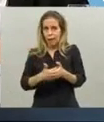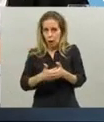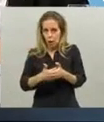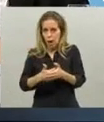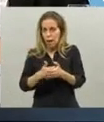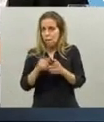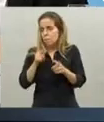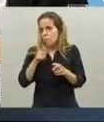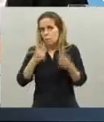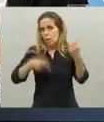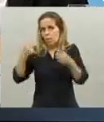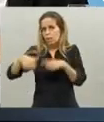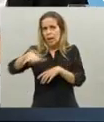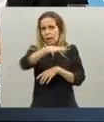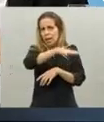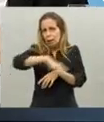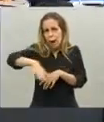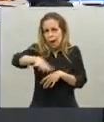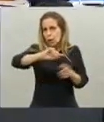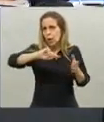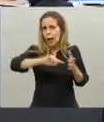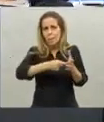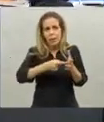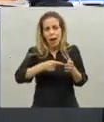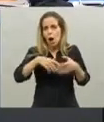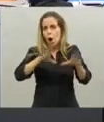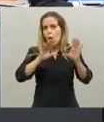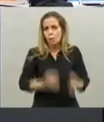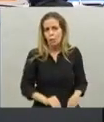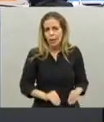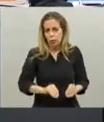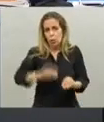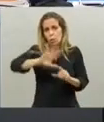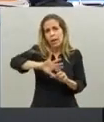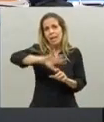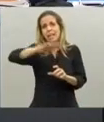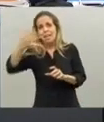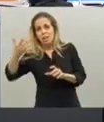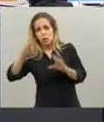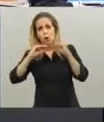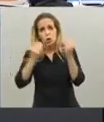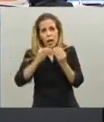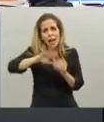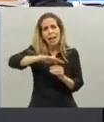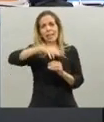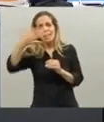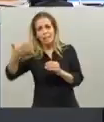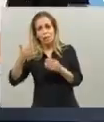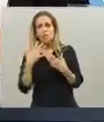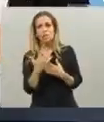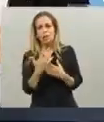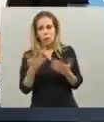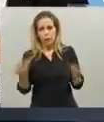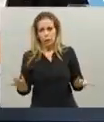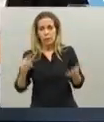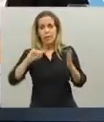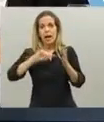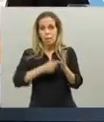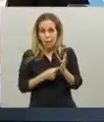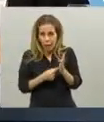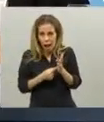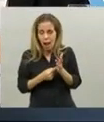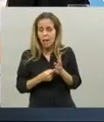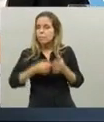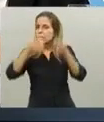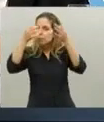al mismo ritmo en todo el resto de la ciudad. Se quintuplicaron los casos. Obviamente, la ciudad de Buenos Aires es eléctrica metropolitana, pero